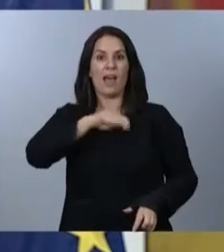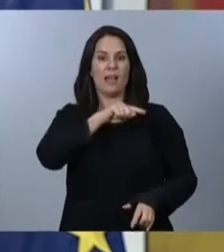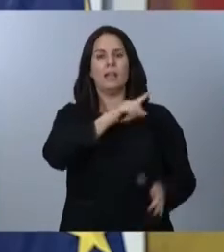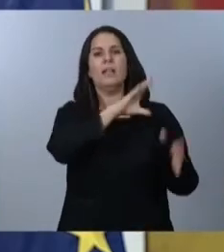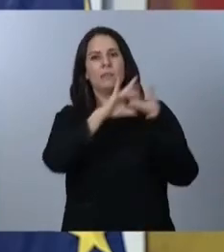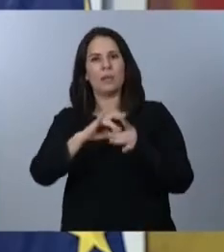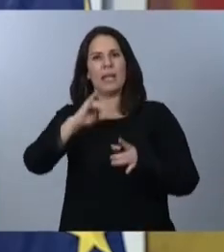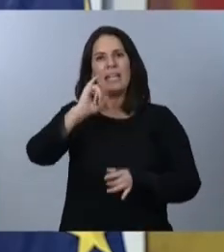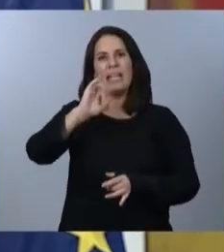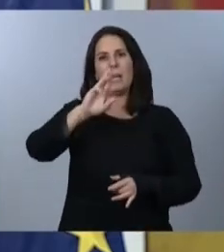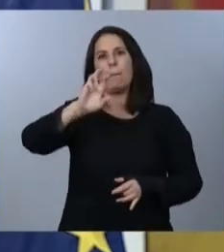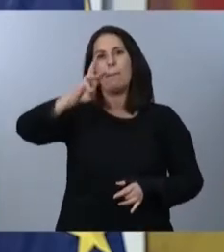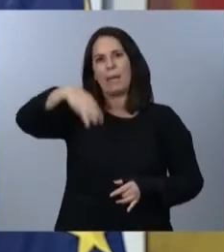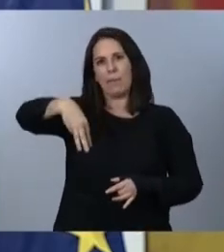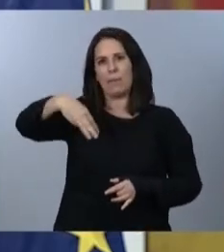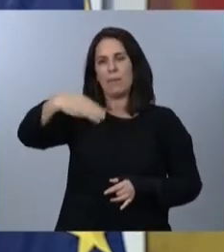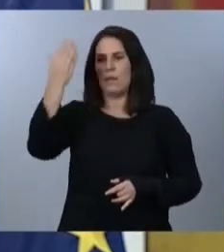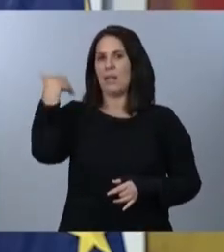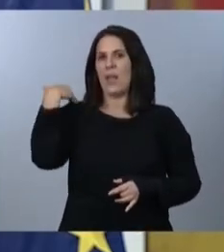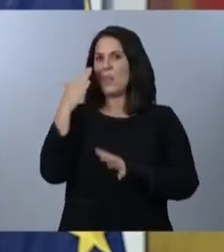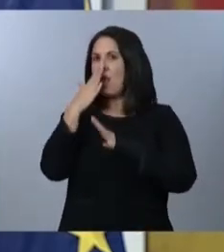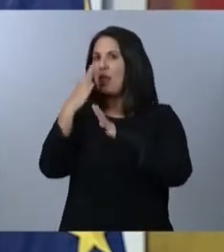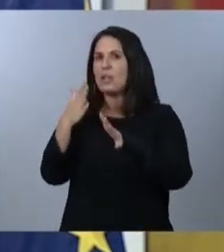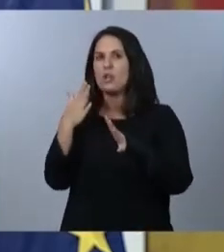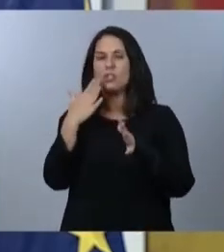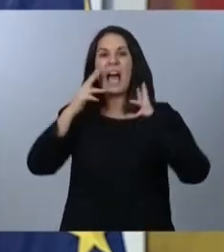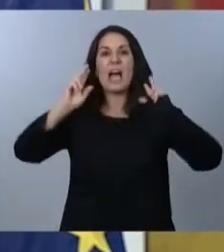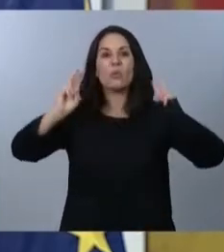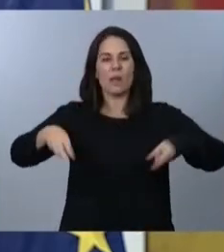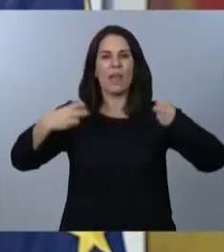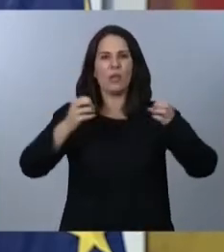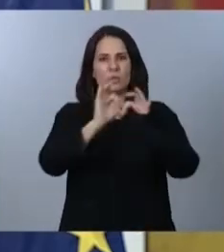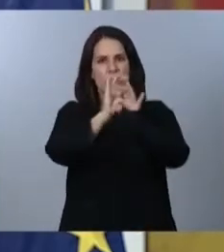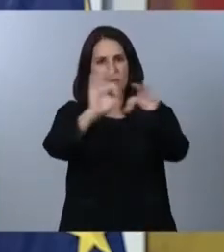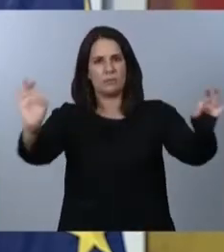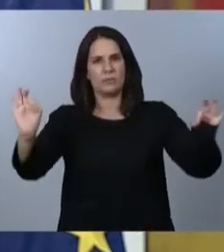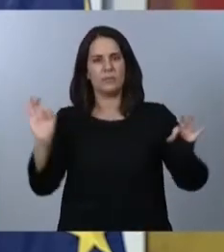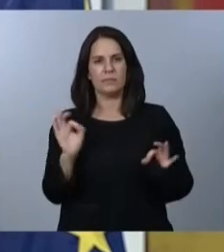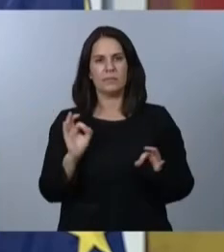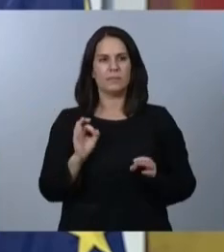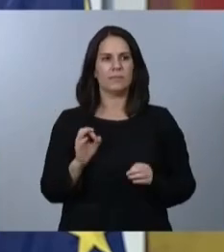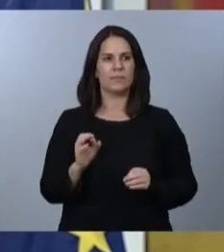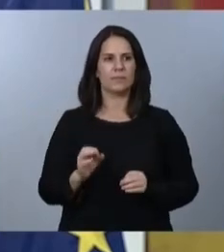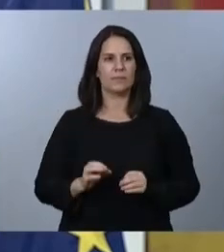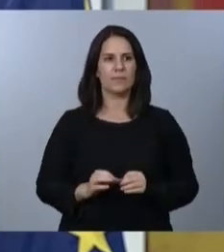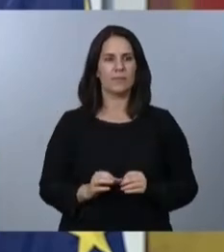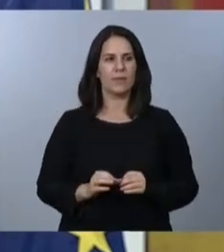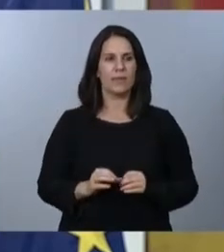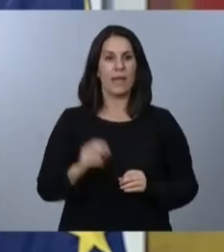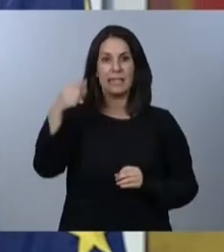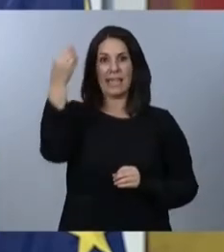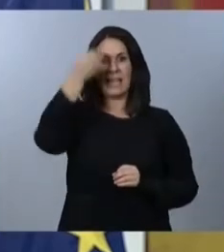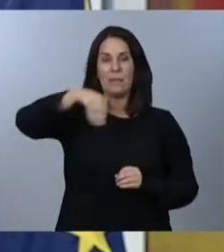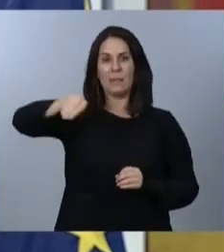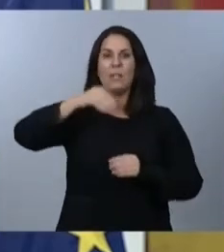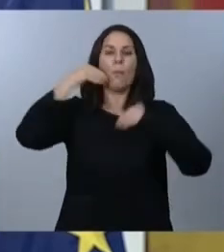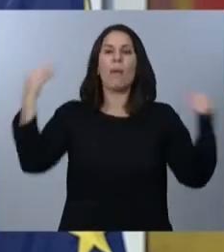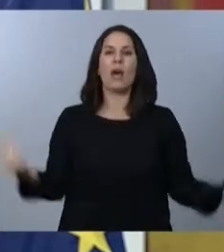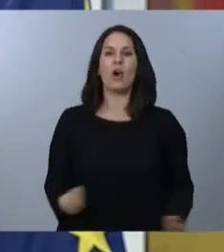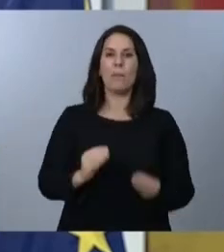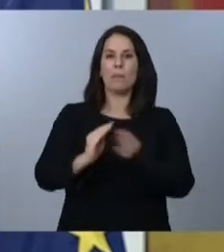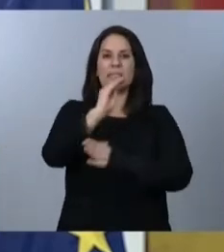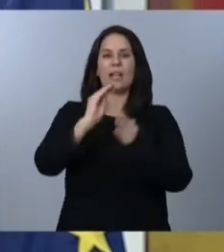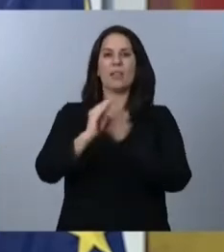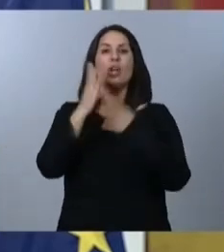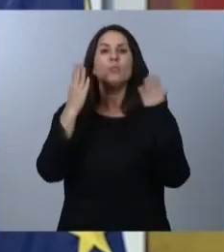...que llevaba 10 años prácticamente sin actualizarse. Este incremento, por ejemplo, va a mejorar las prestaciones que reciben muchos parados de larga